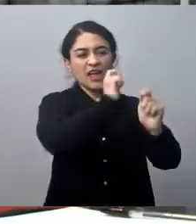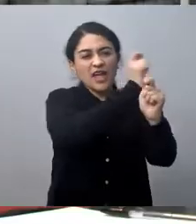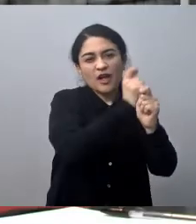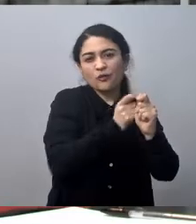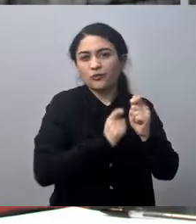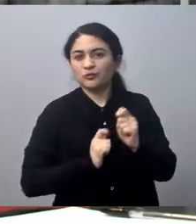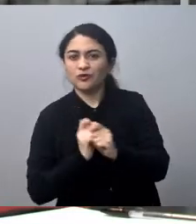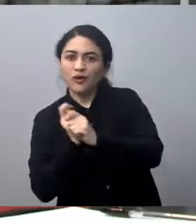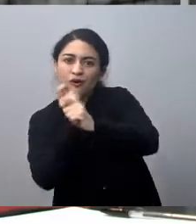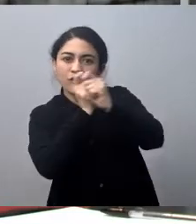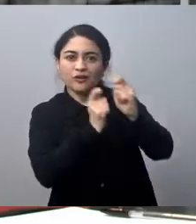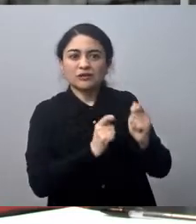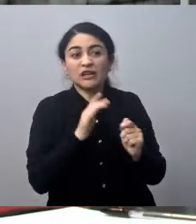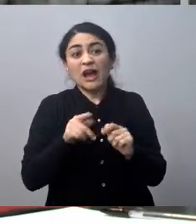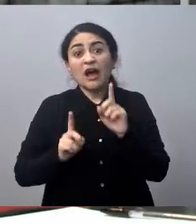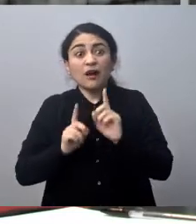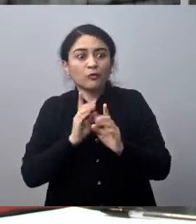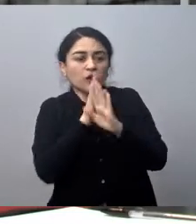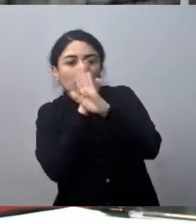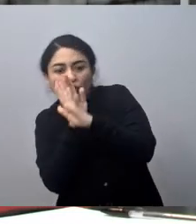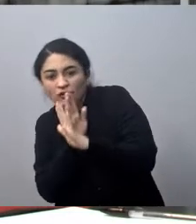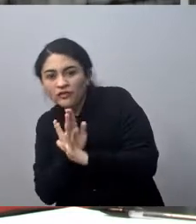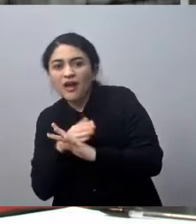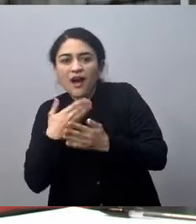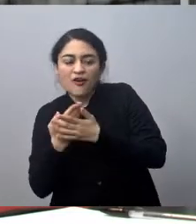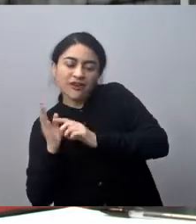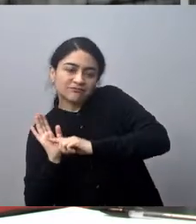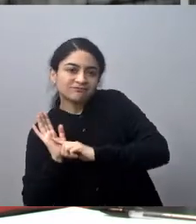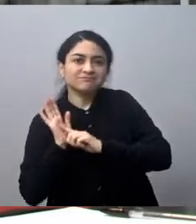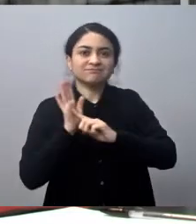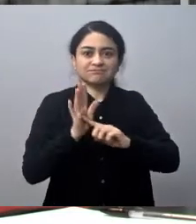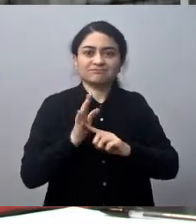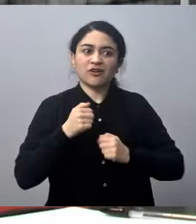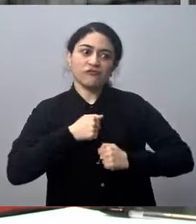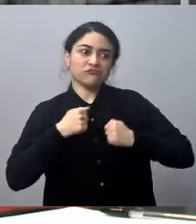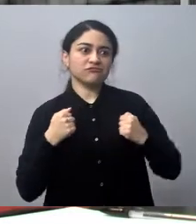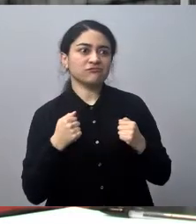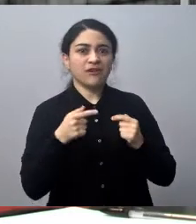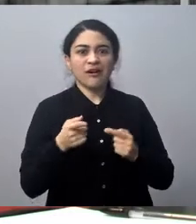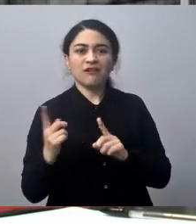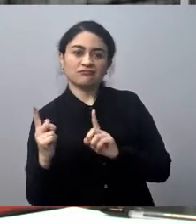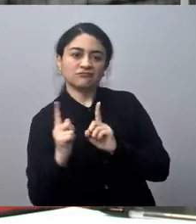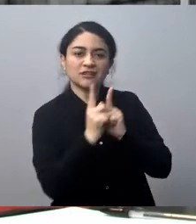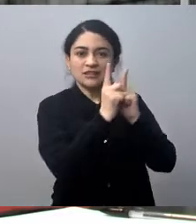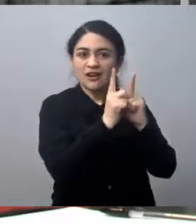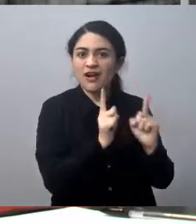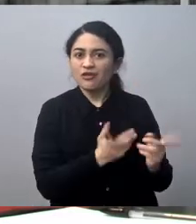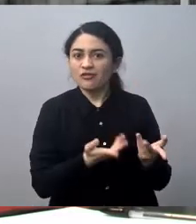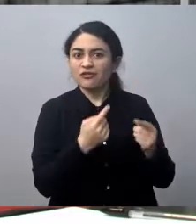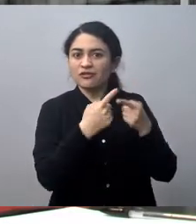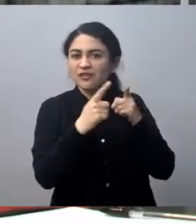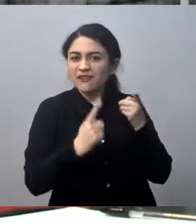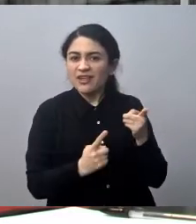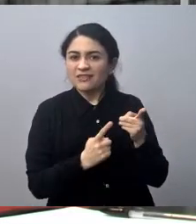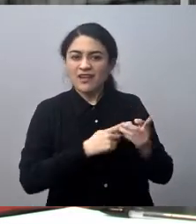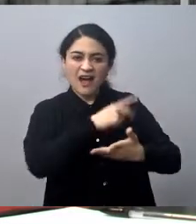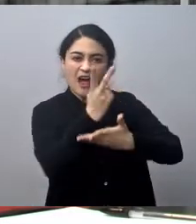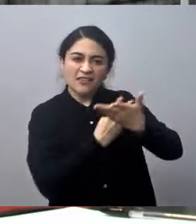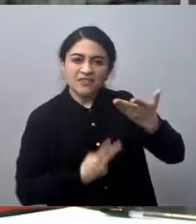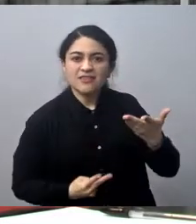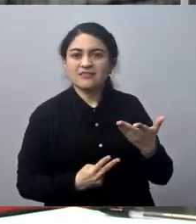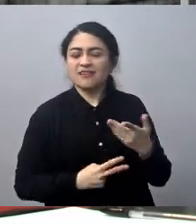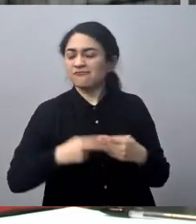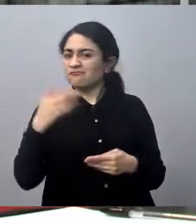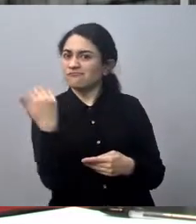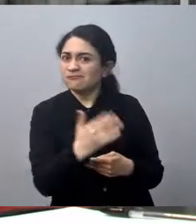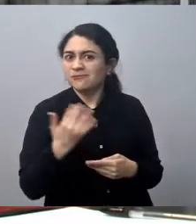estaban un poco escondidos en nuestra comunidad y hoy día al ver esto ya se han acercado y hemos encontrado pero artistas de renombre,